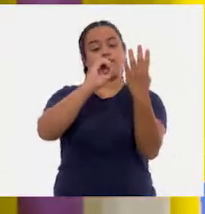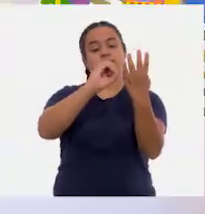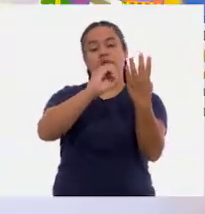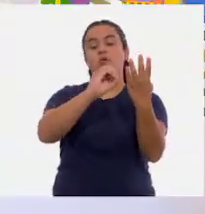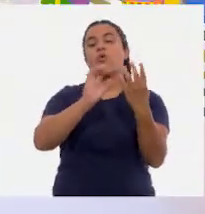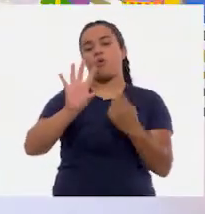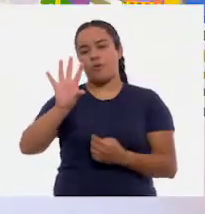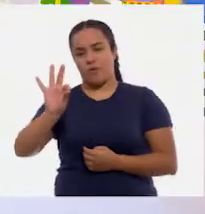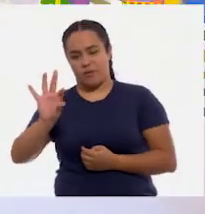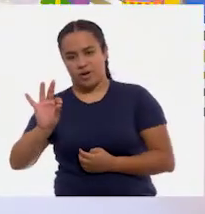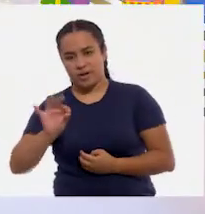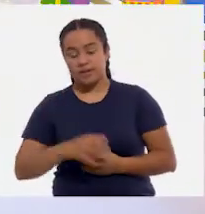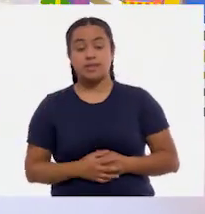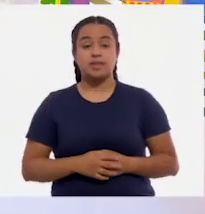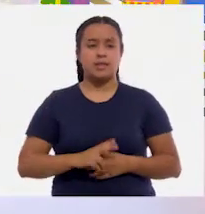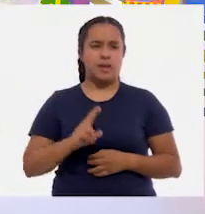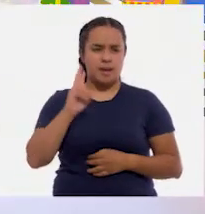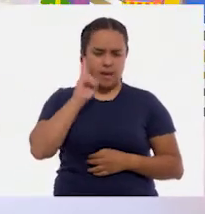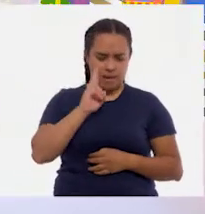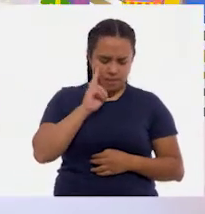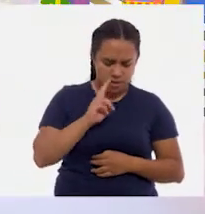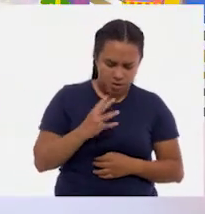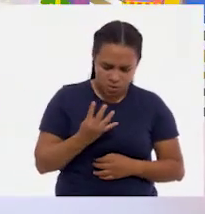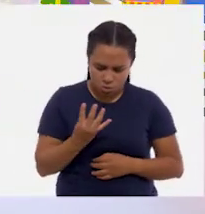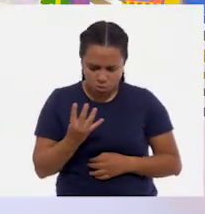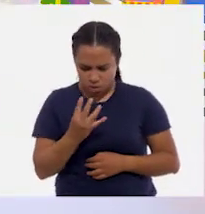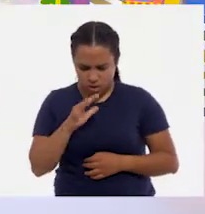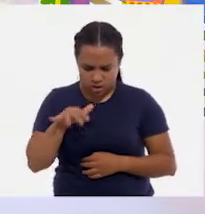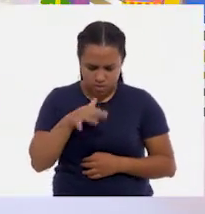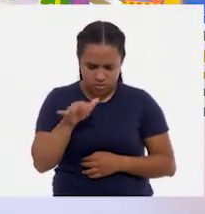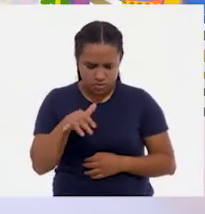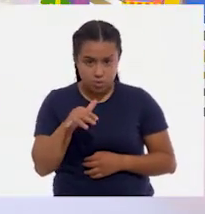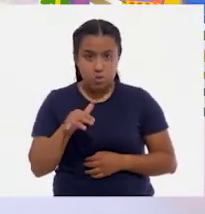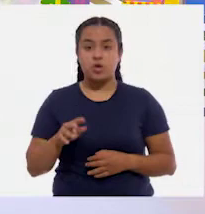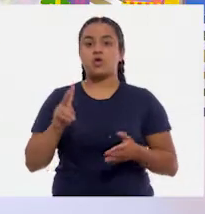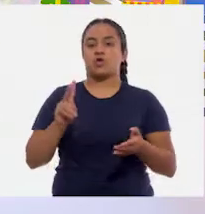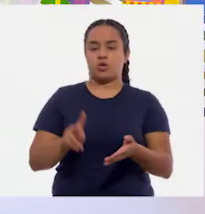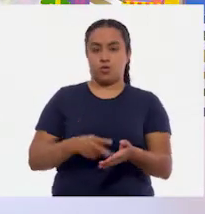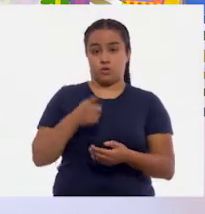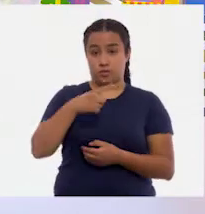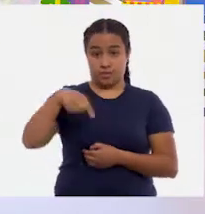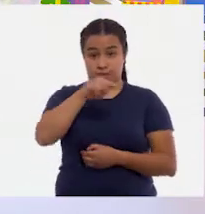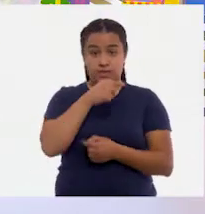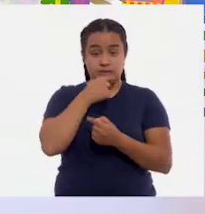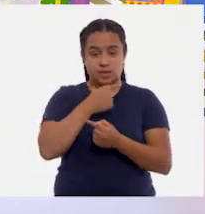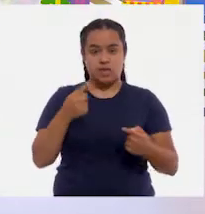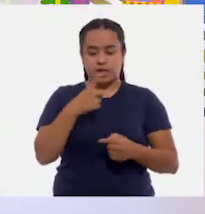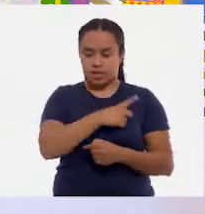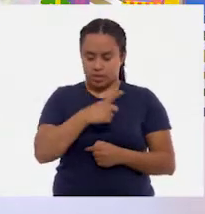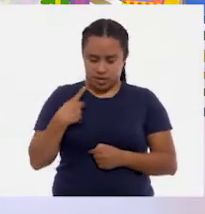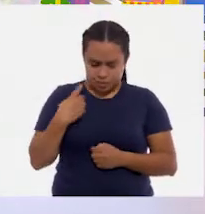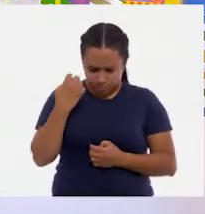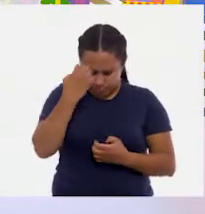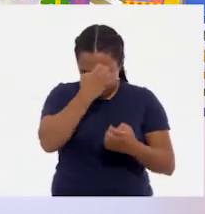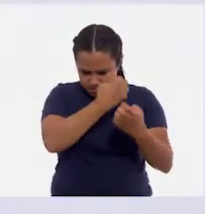¡Cuarenta! Vamos a buscar nuestras cuatro decenas y nuevamente, niñas y niños, hay que observar que cuando yo